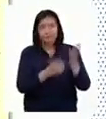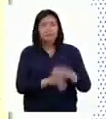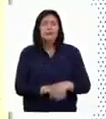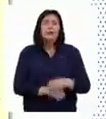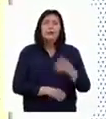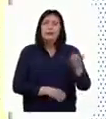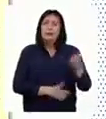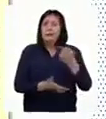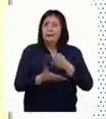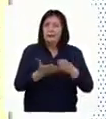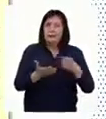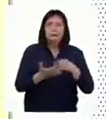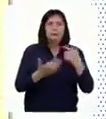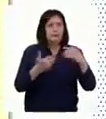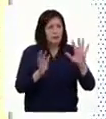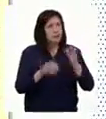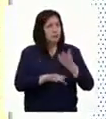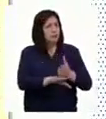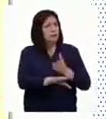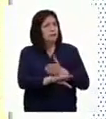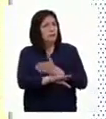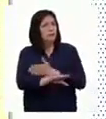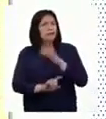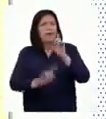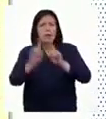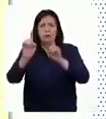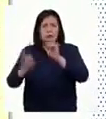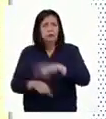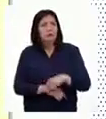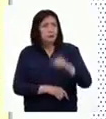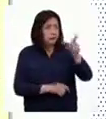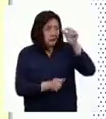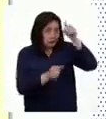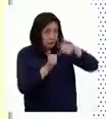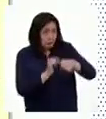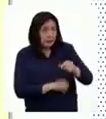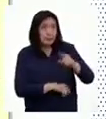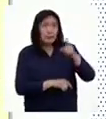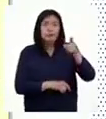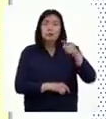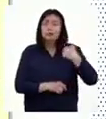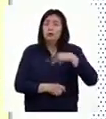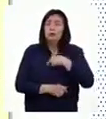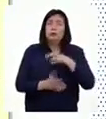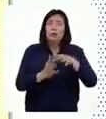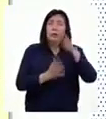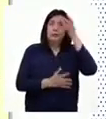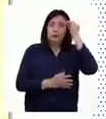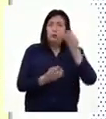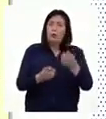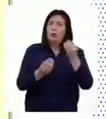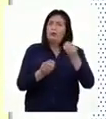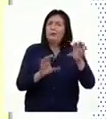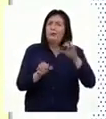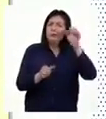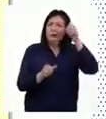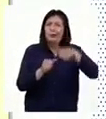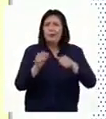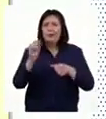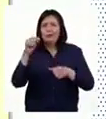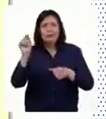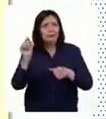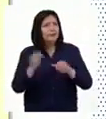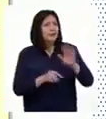Durante la semana ya pudimos ir avanzando con alguna de ellas, ¿recuerda? Aprendimos cómo se forman los recuerdos.